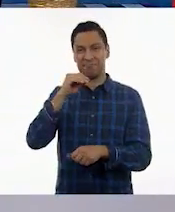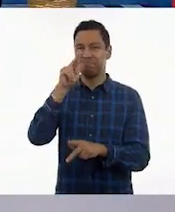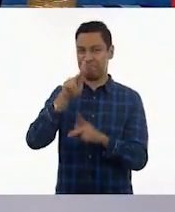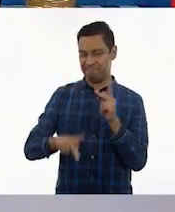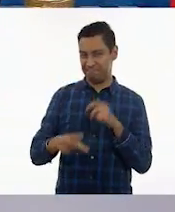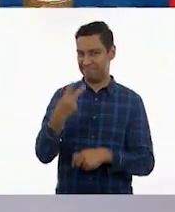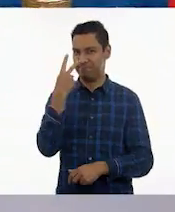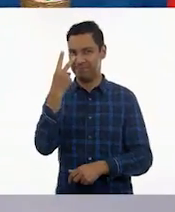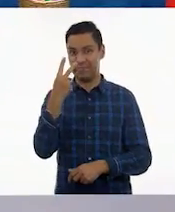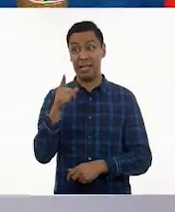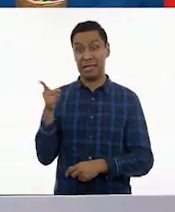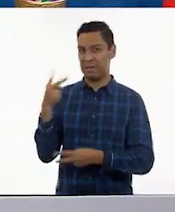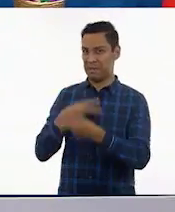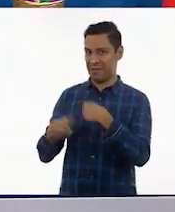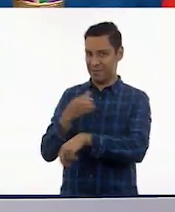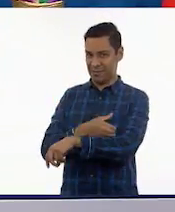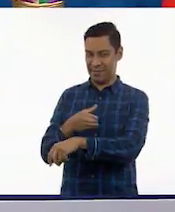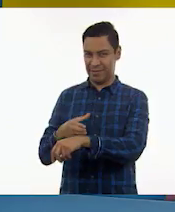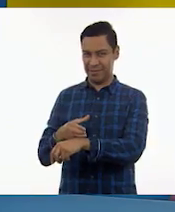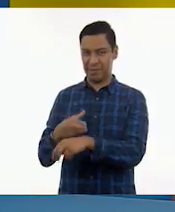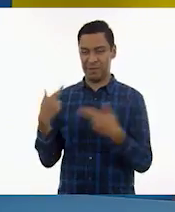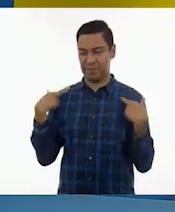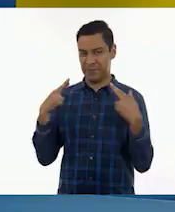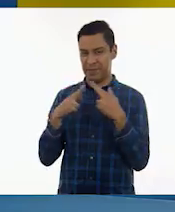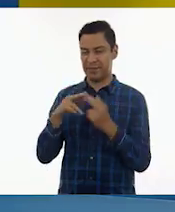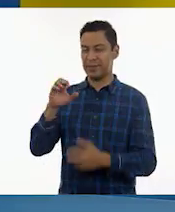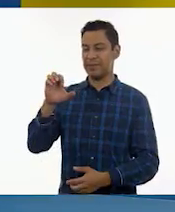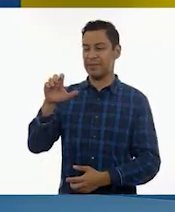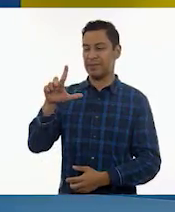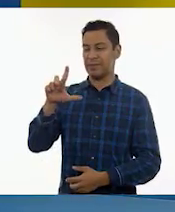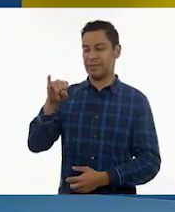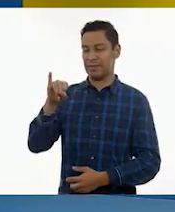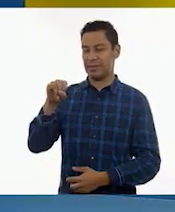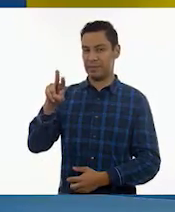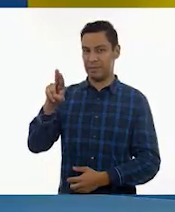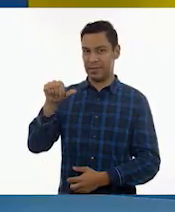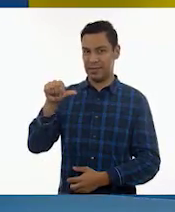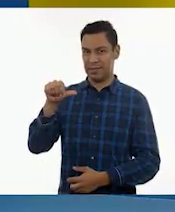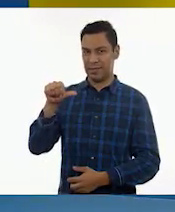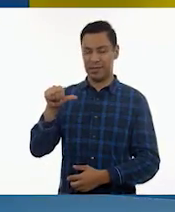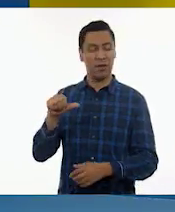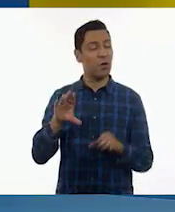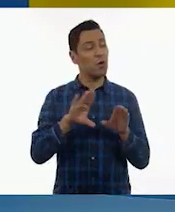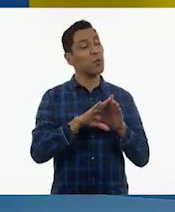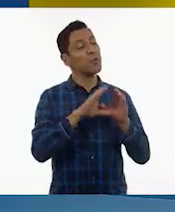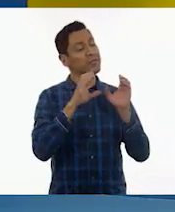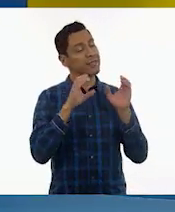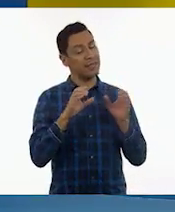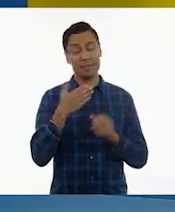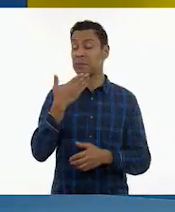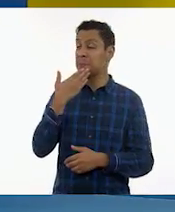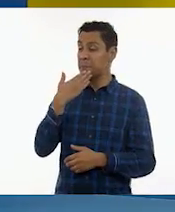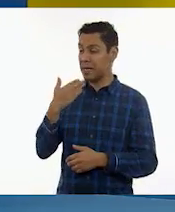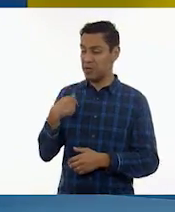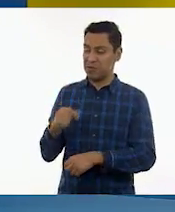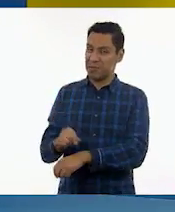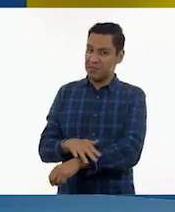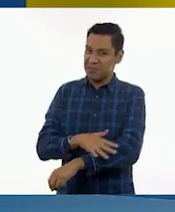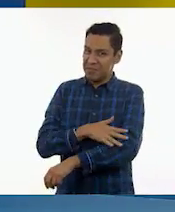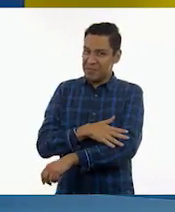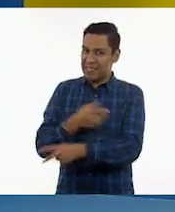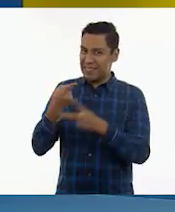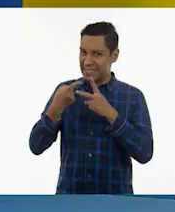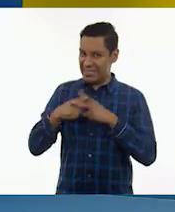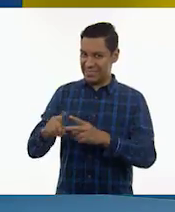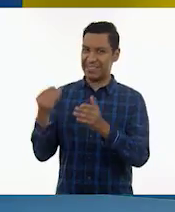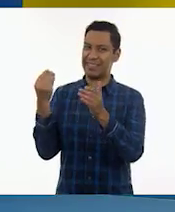y nada menos que la maestra Elvira Trejo. Bienvenida. Hola María, ¿cómo estás? Muy bien, muy emocionada de comenzar esta sesión. Sí, yo también